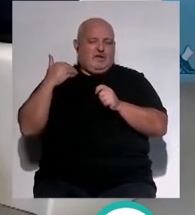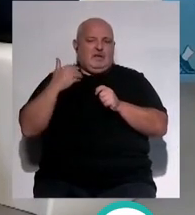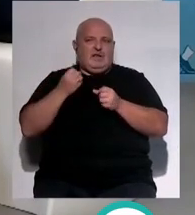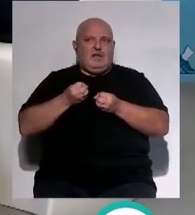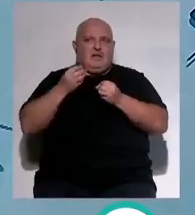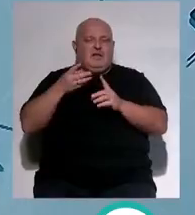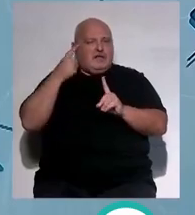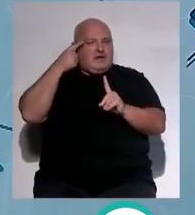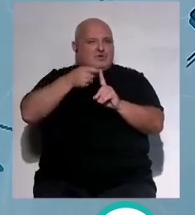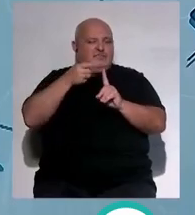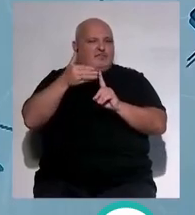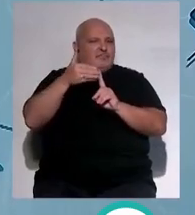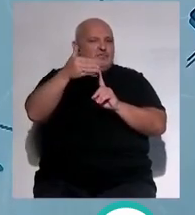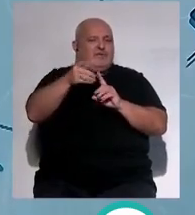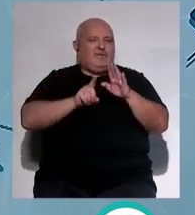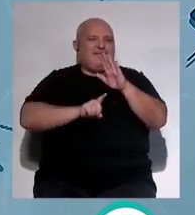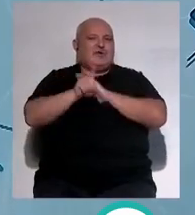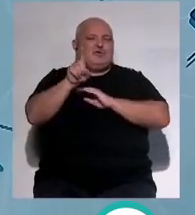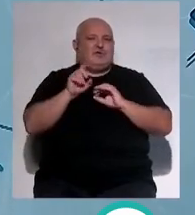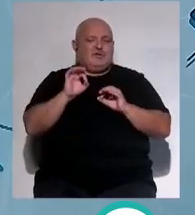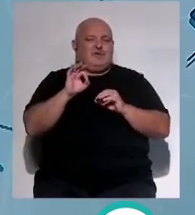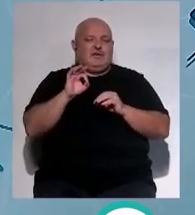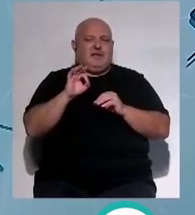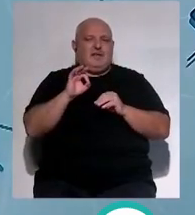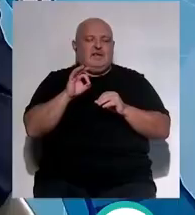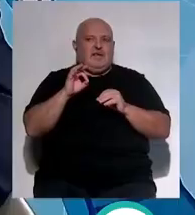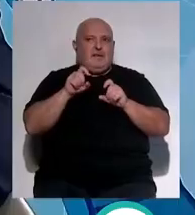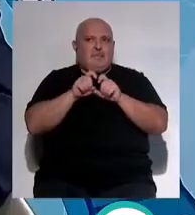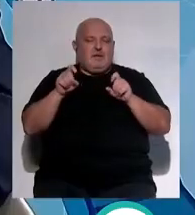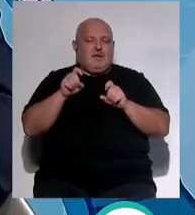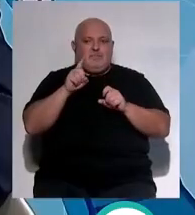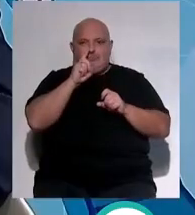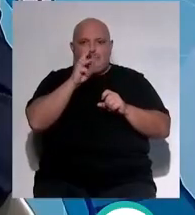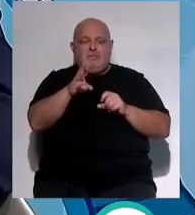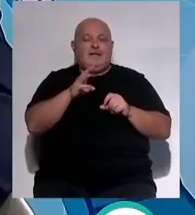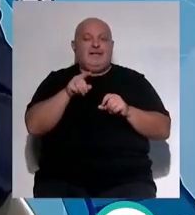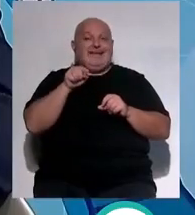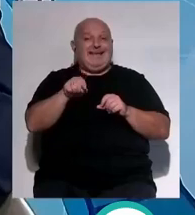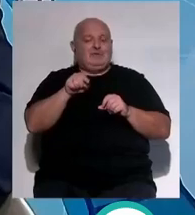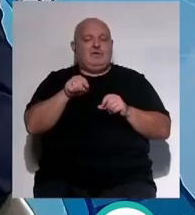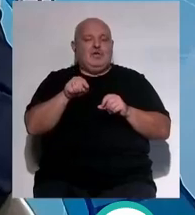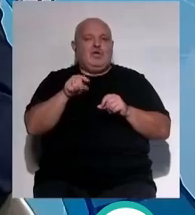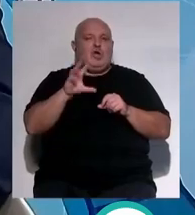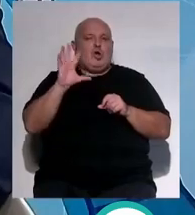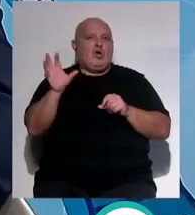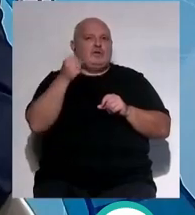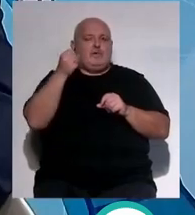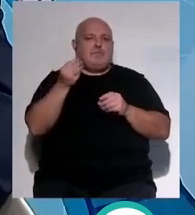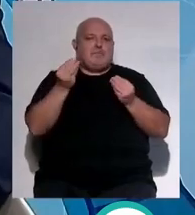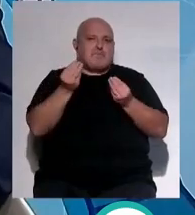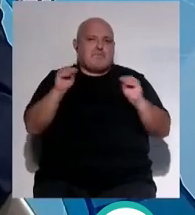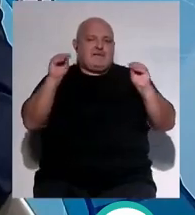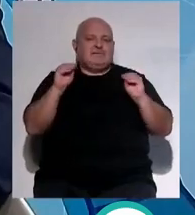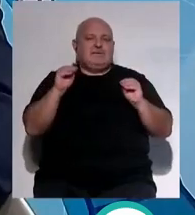donde marcábamos las líneas maestras del desarrollo del desarrollo de la compañía en los próximos años y con esto lo que conseguimos es apuntalar